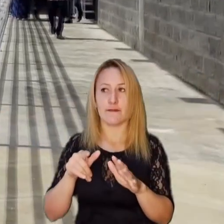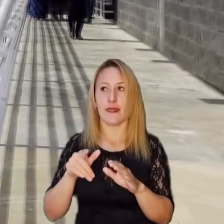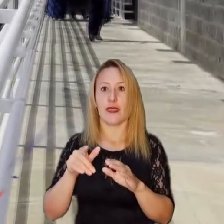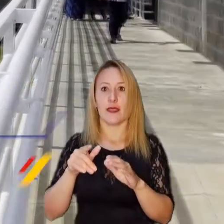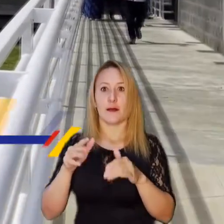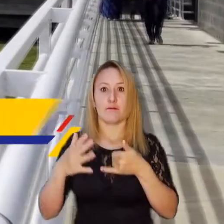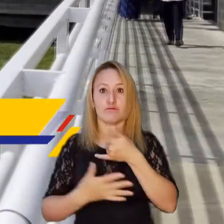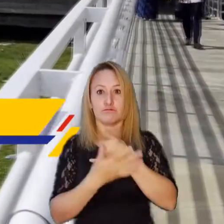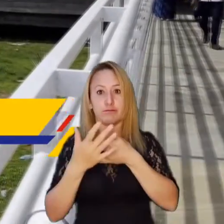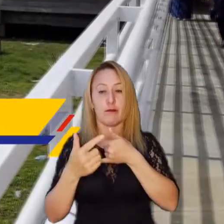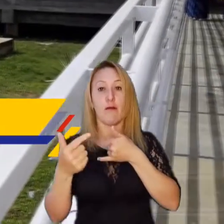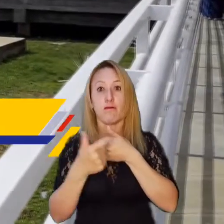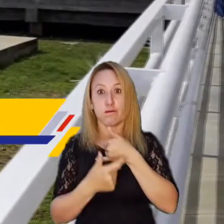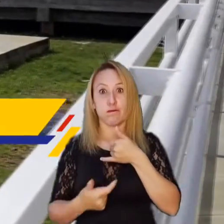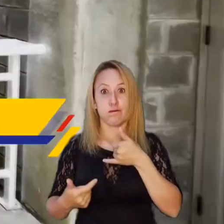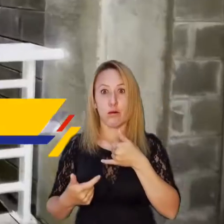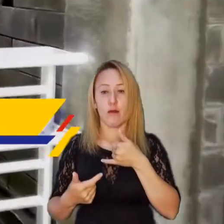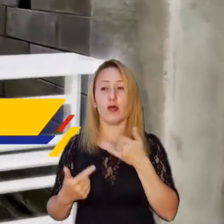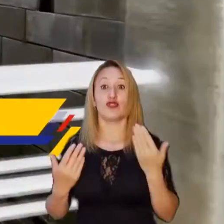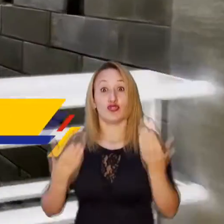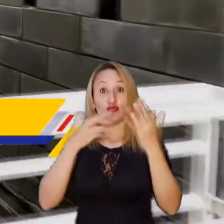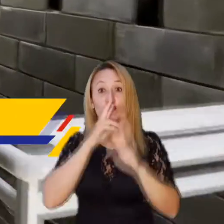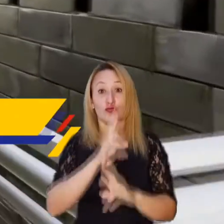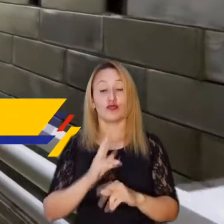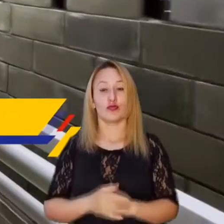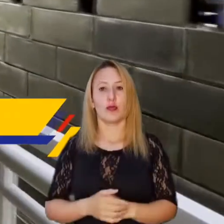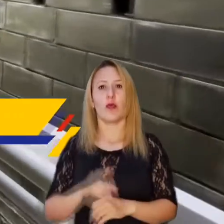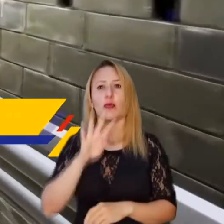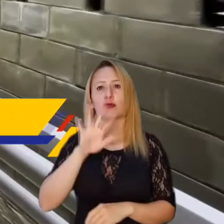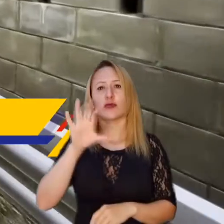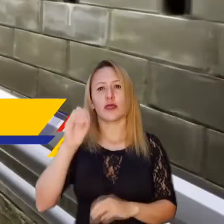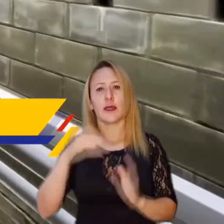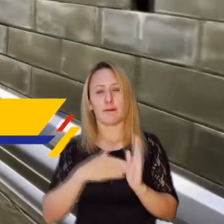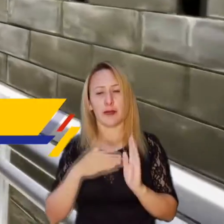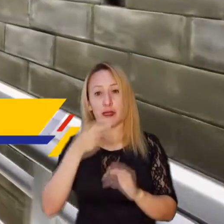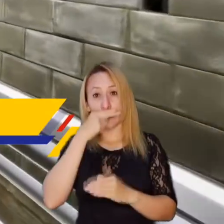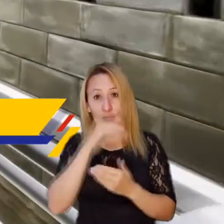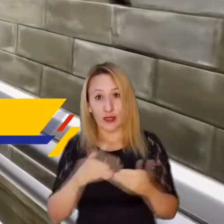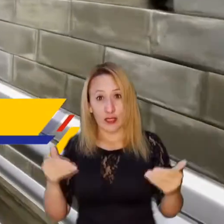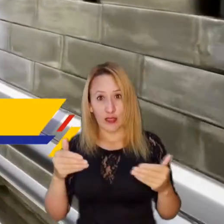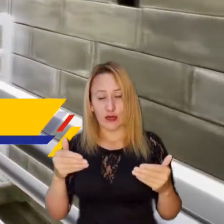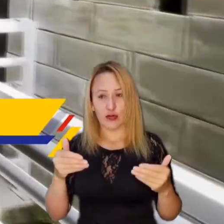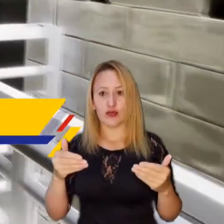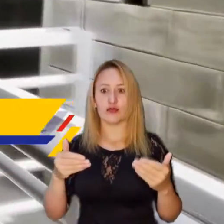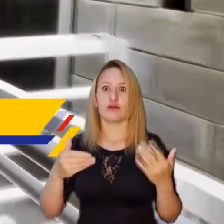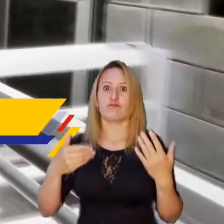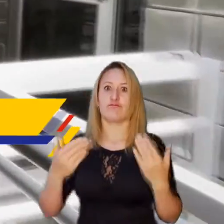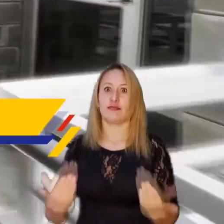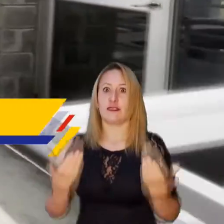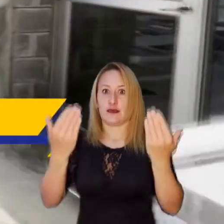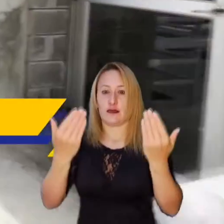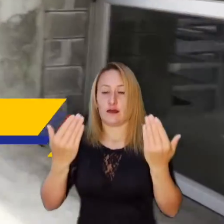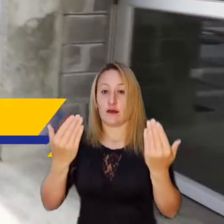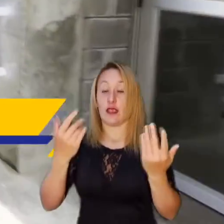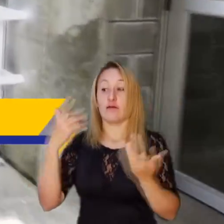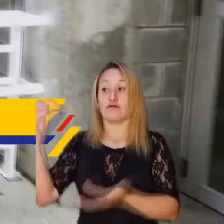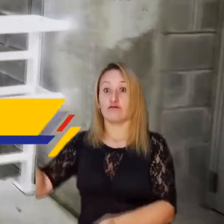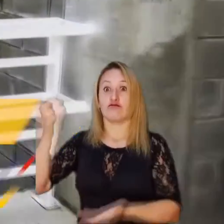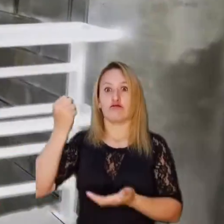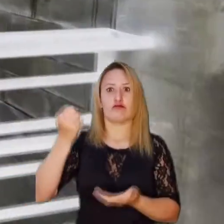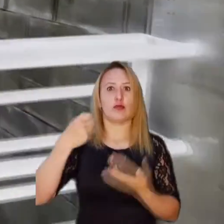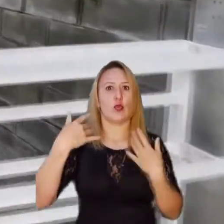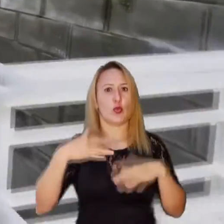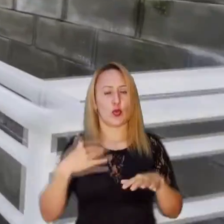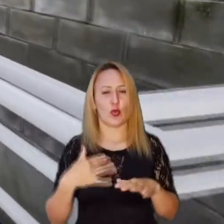diferentes regiones del país y los resultados se ven. Se han beneficiado más de 450 mil niños y se han protegido cerca de 3.8